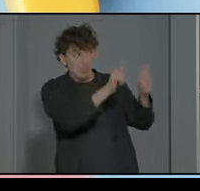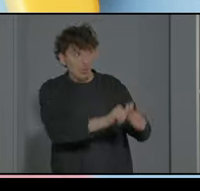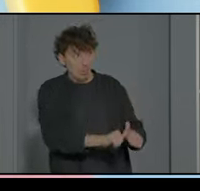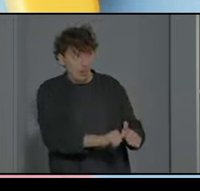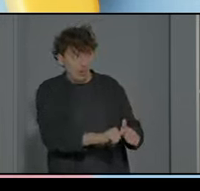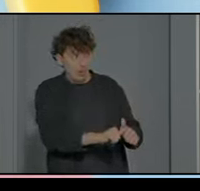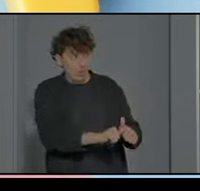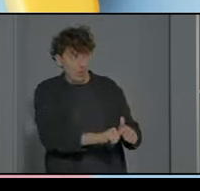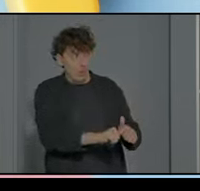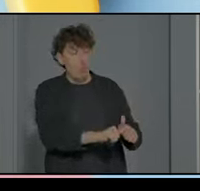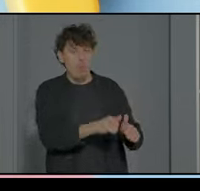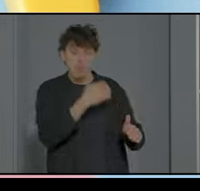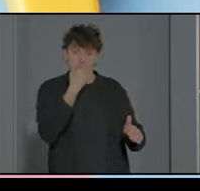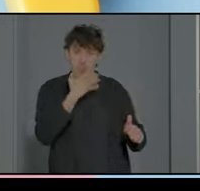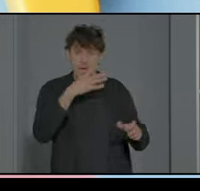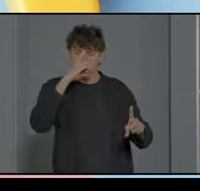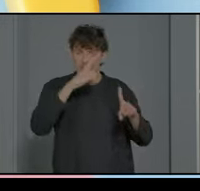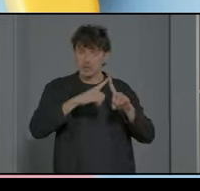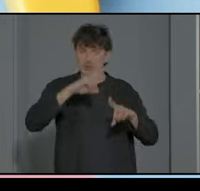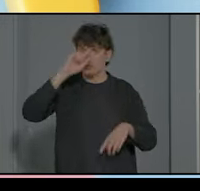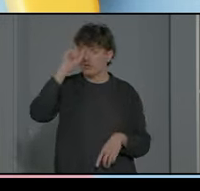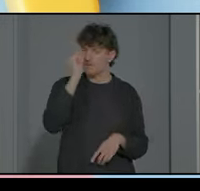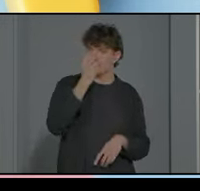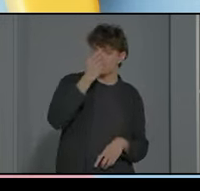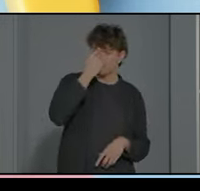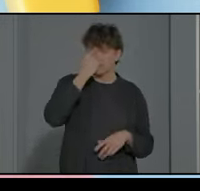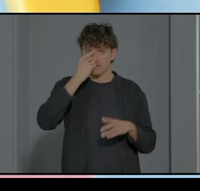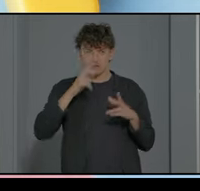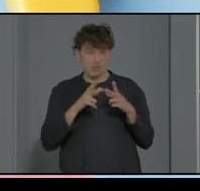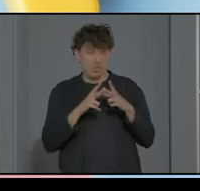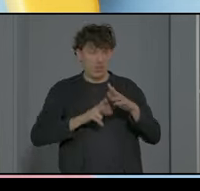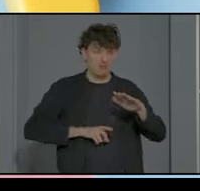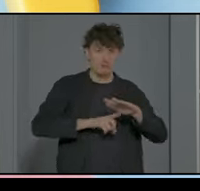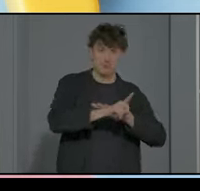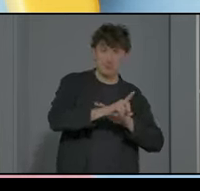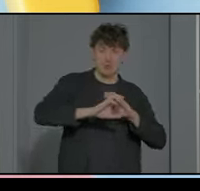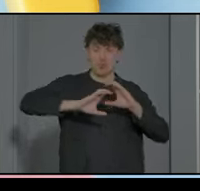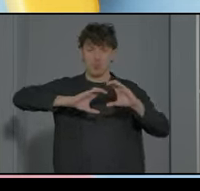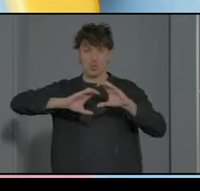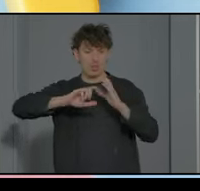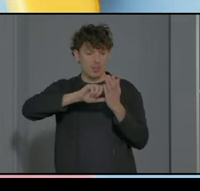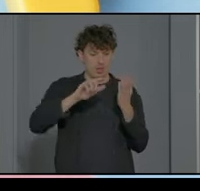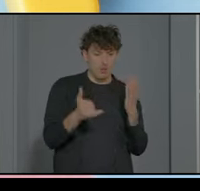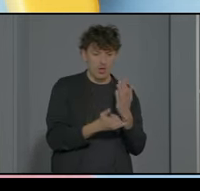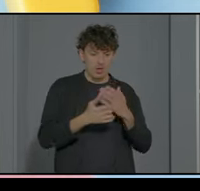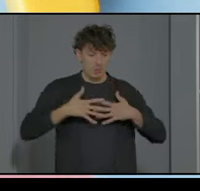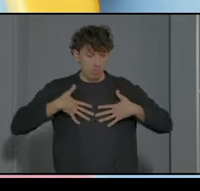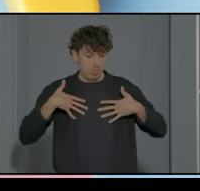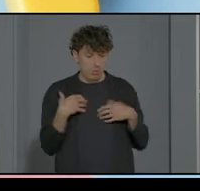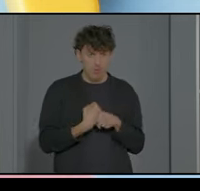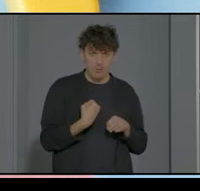pues para desarrollar habilidades sociales de lenguaje y comunicación para trabajar emociones